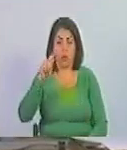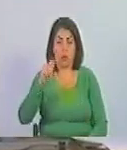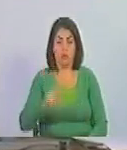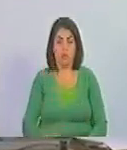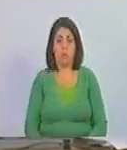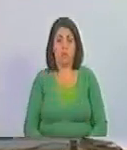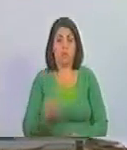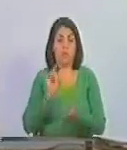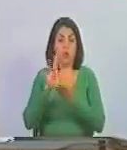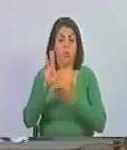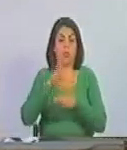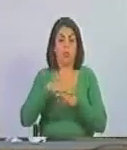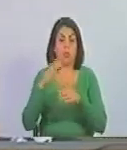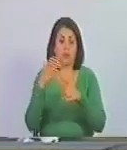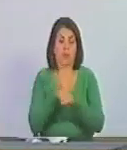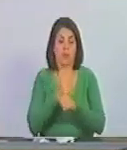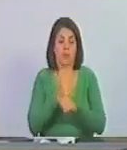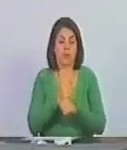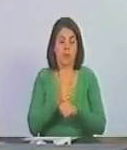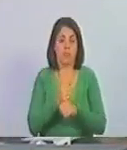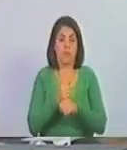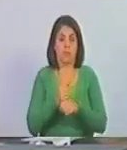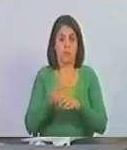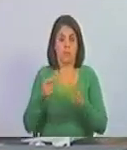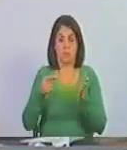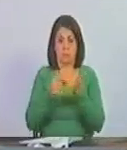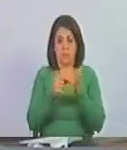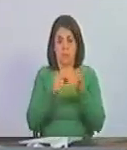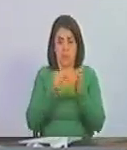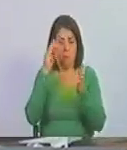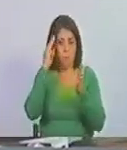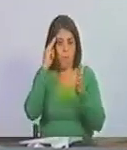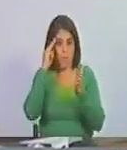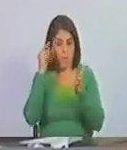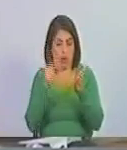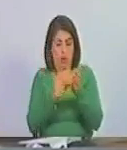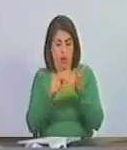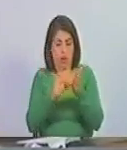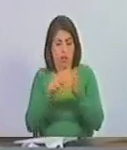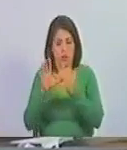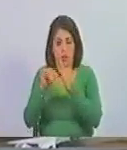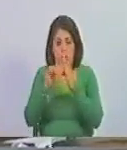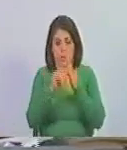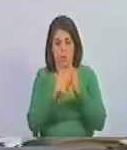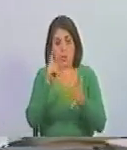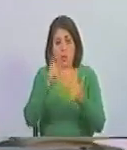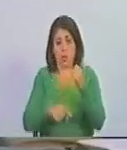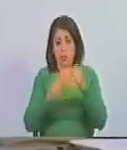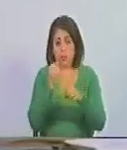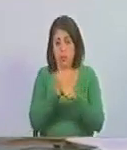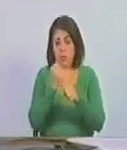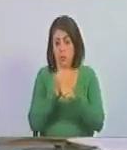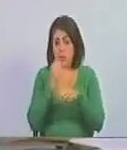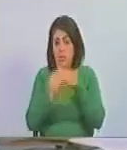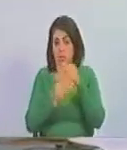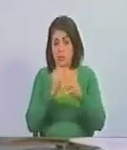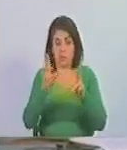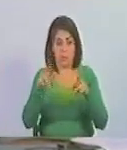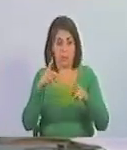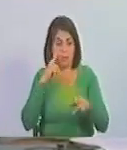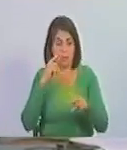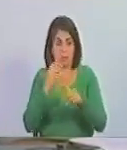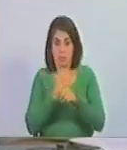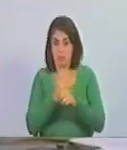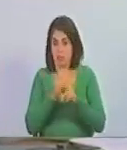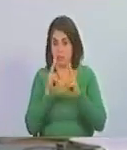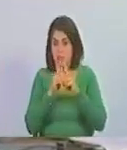y lo votaron porque lo encontraron robándose unos pendrives el último trabajo conocido nunca más se le conoció un